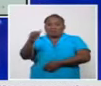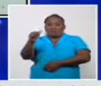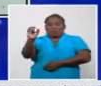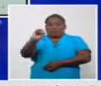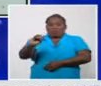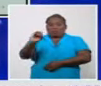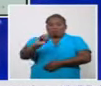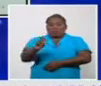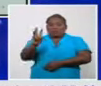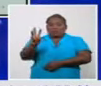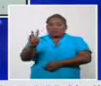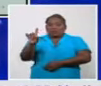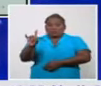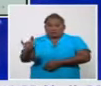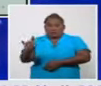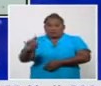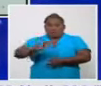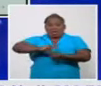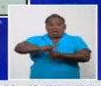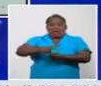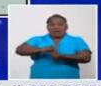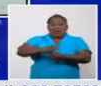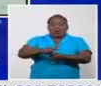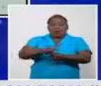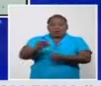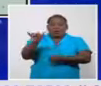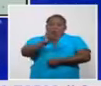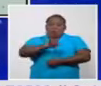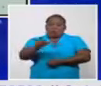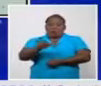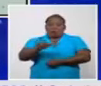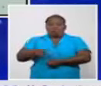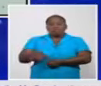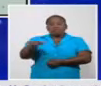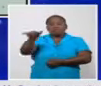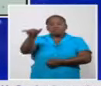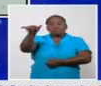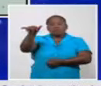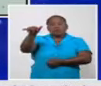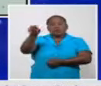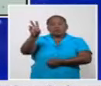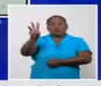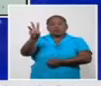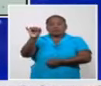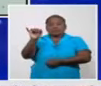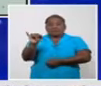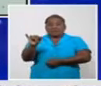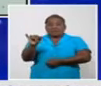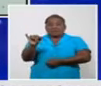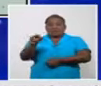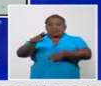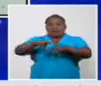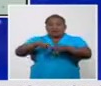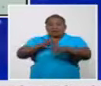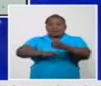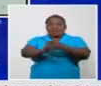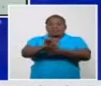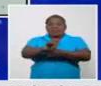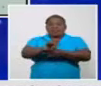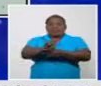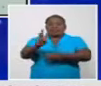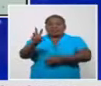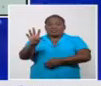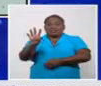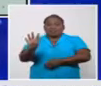al igual que Arroyo Naranjo. Bolleros 36 Habana del Este 34 Marianao